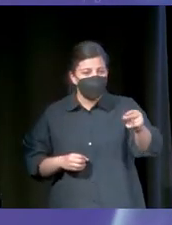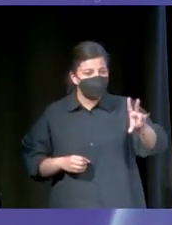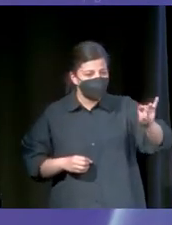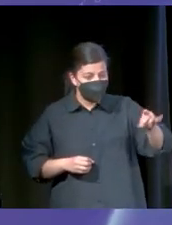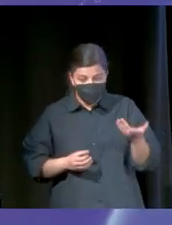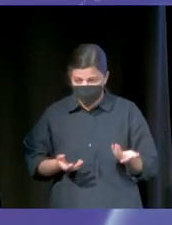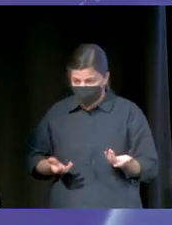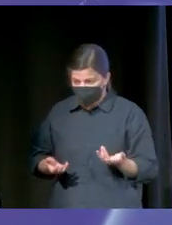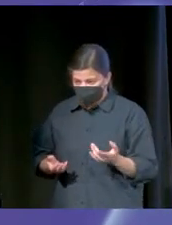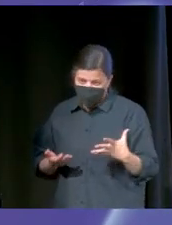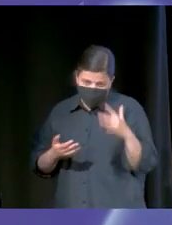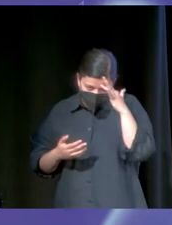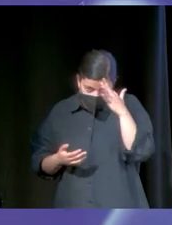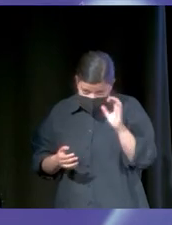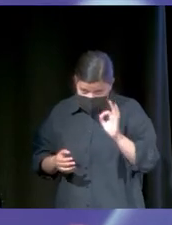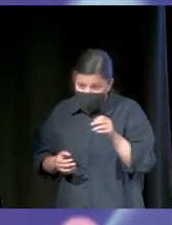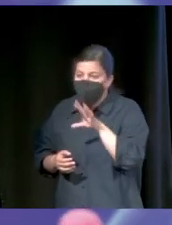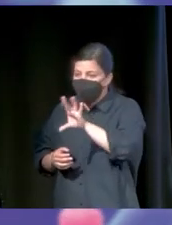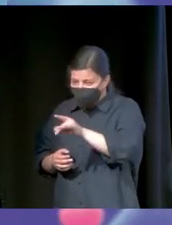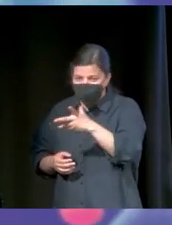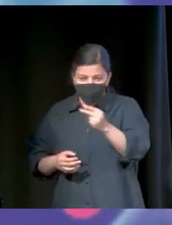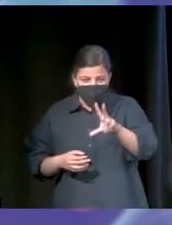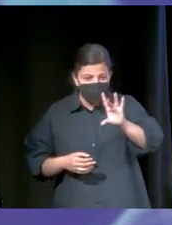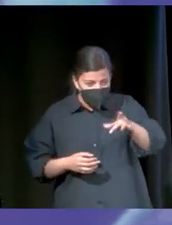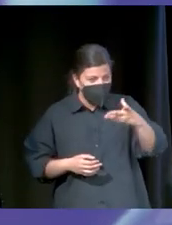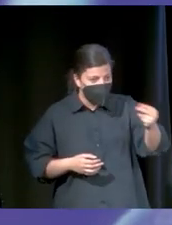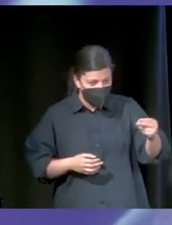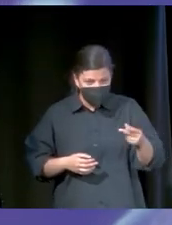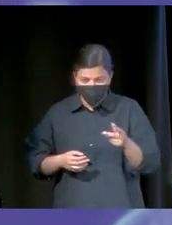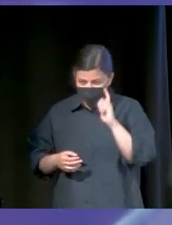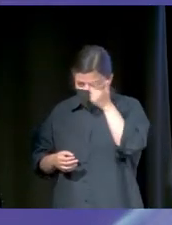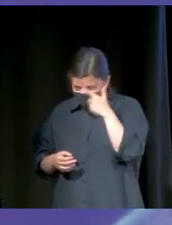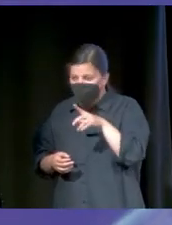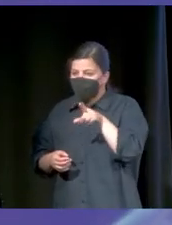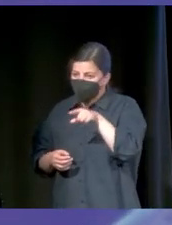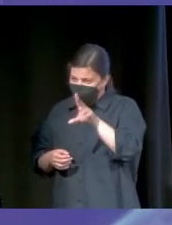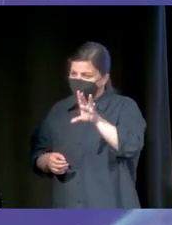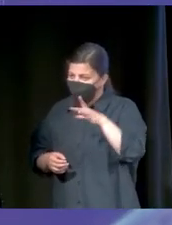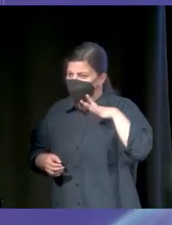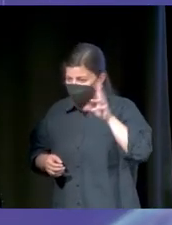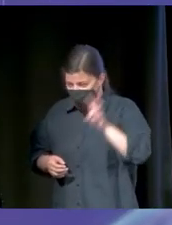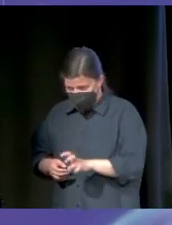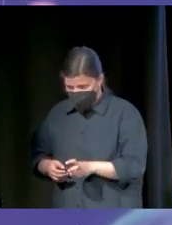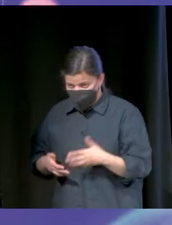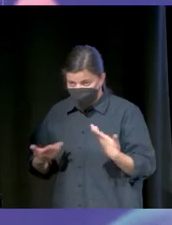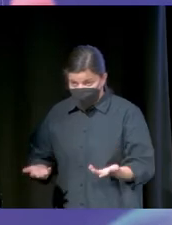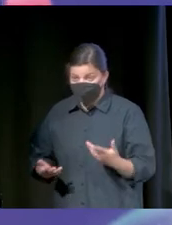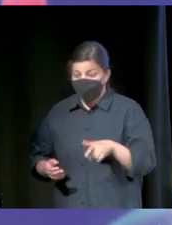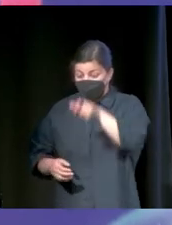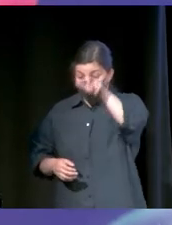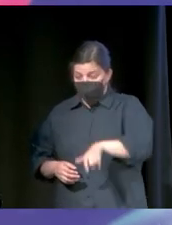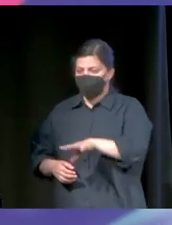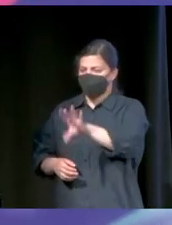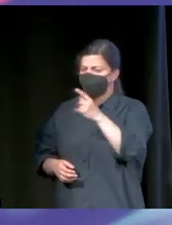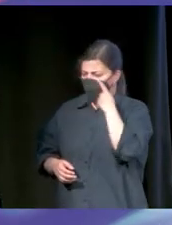son, no sé, bueno, lo estáis imaginando. Tú sí, tú no, tú sí, tú no, tú sí. El concepto tú sí que vales. Que es que alguien decidía